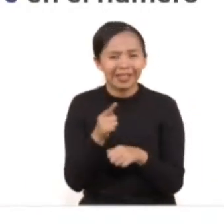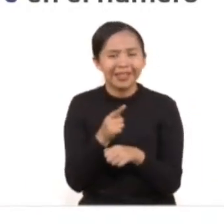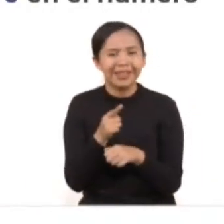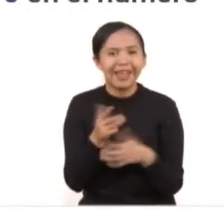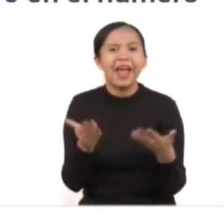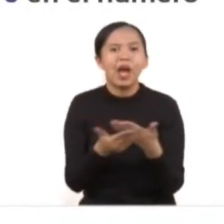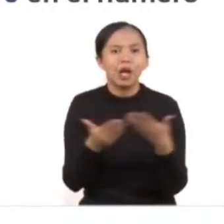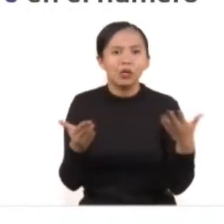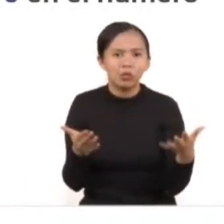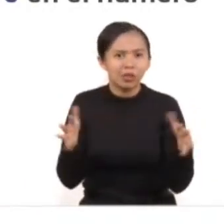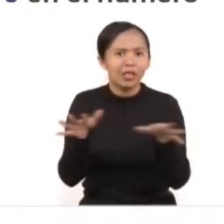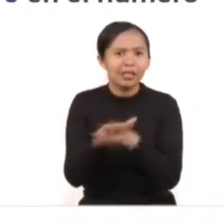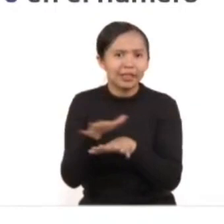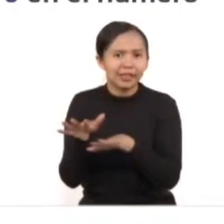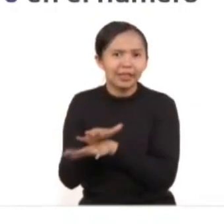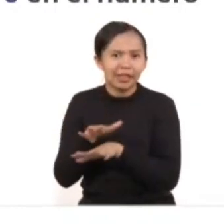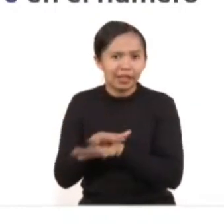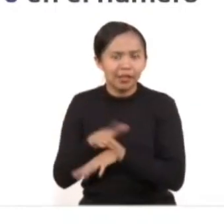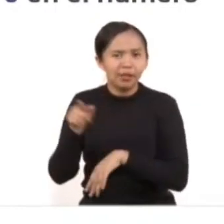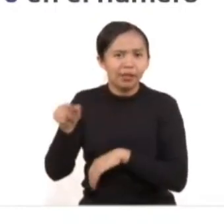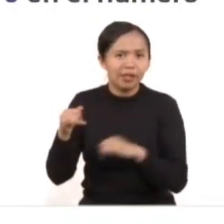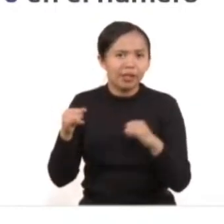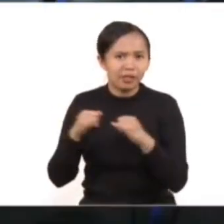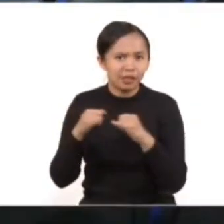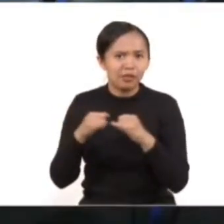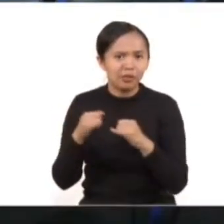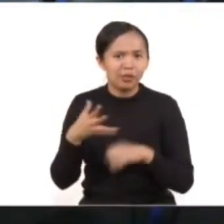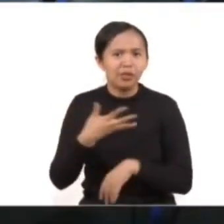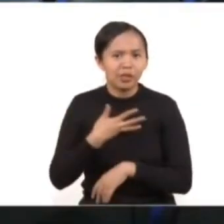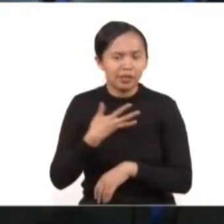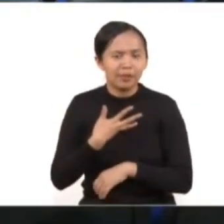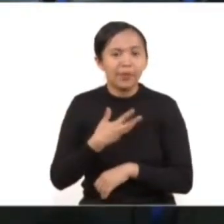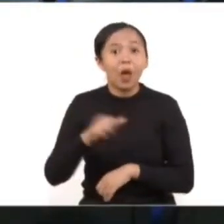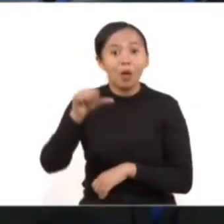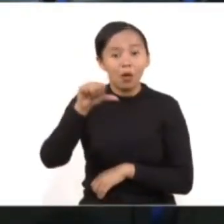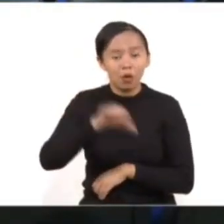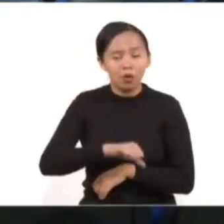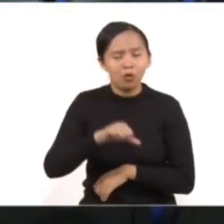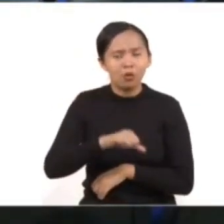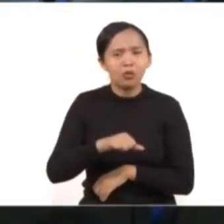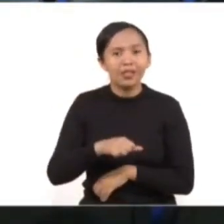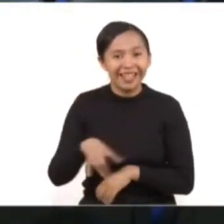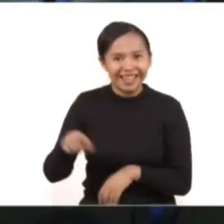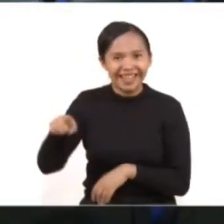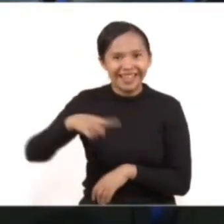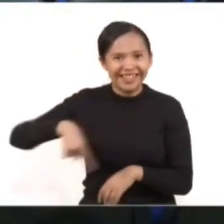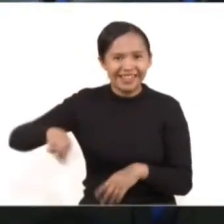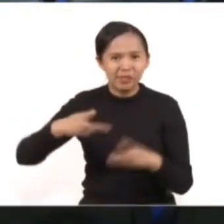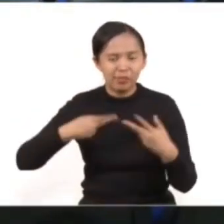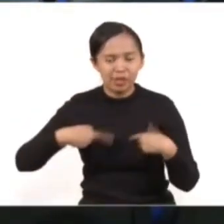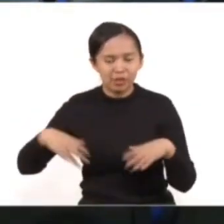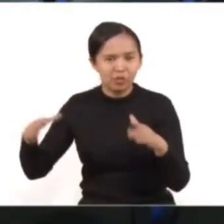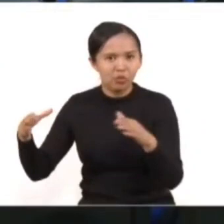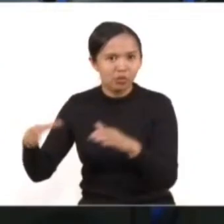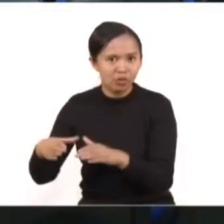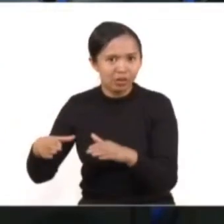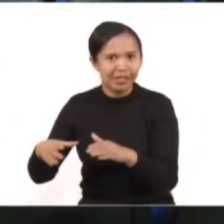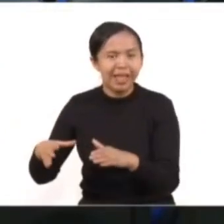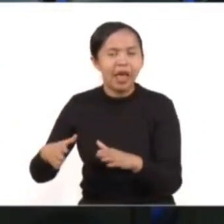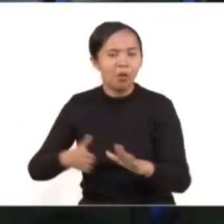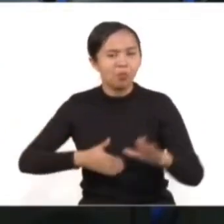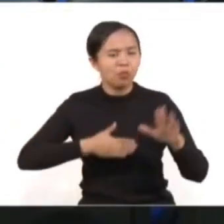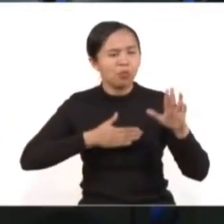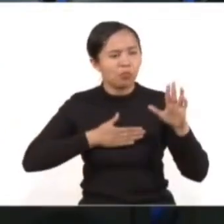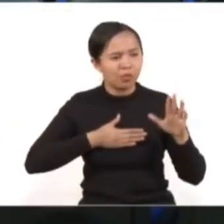transformación profunda de nuestra institución. Hoy tenemos equipos capacitados y comprometidos